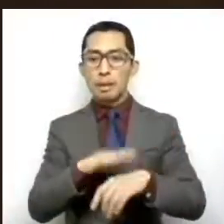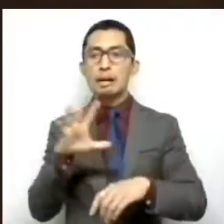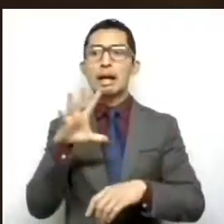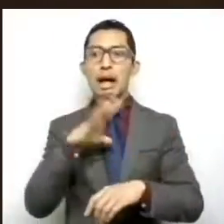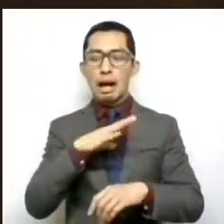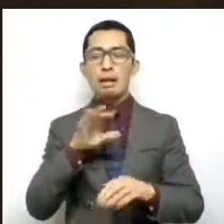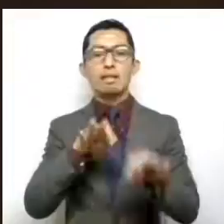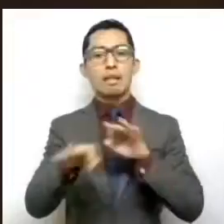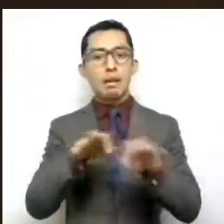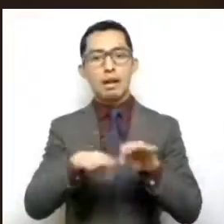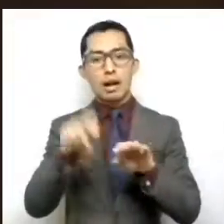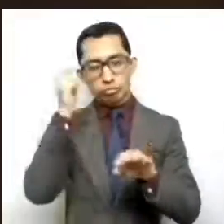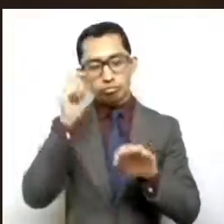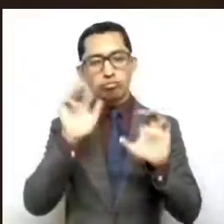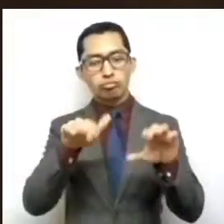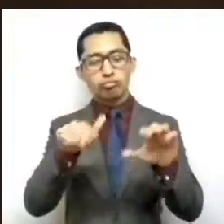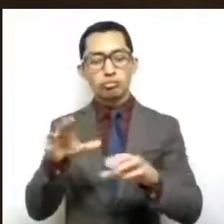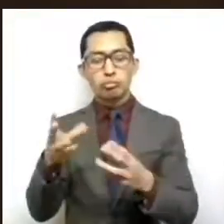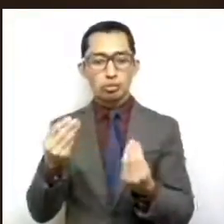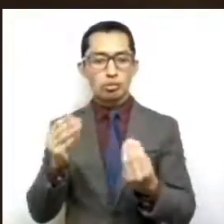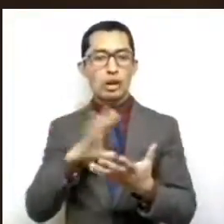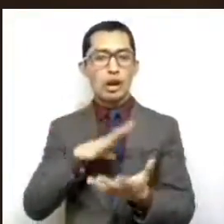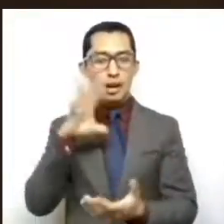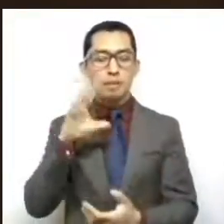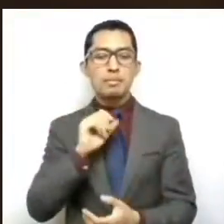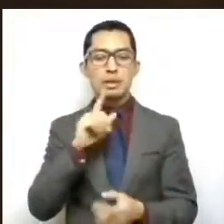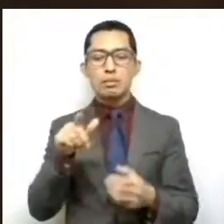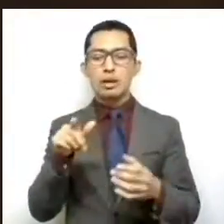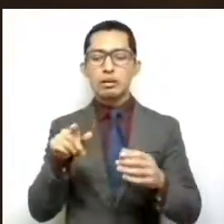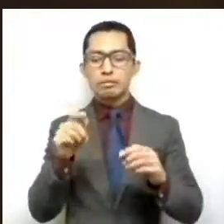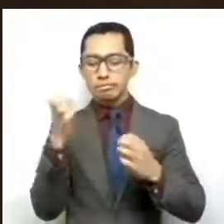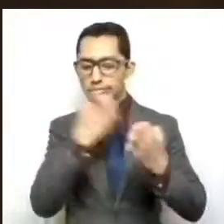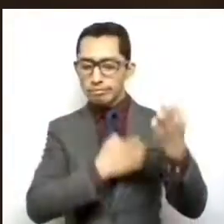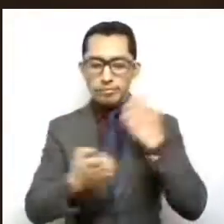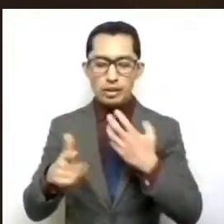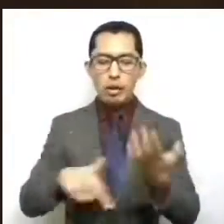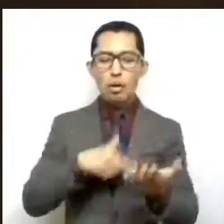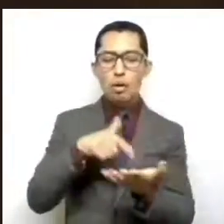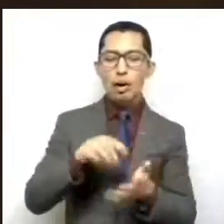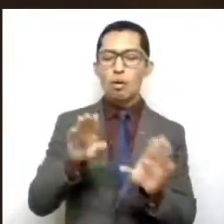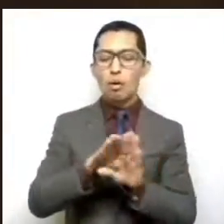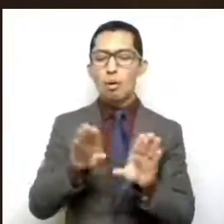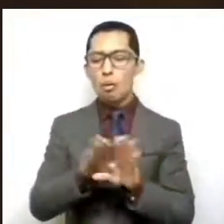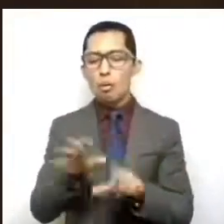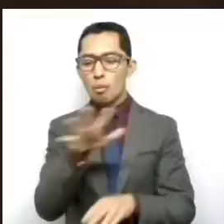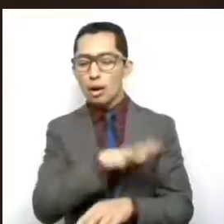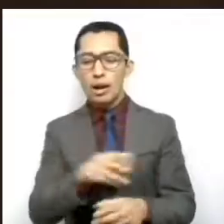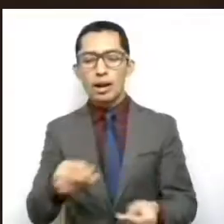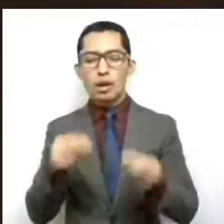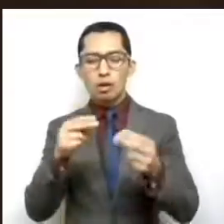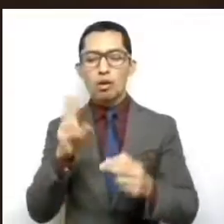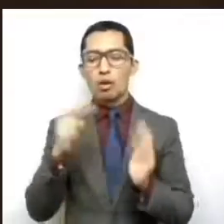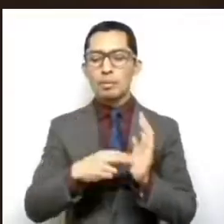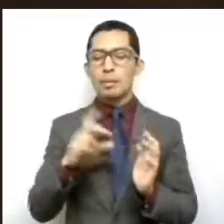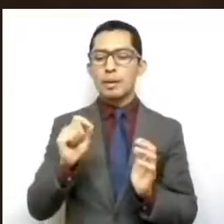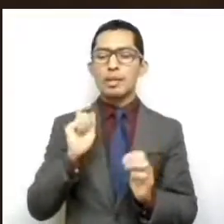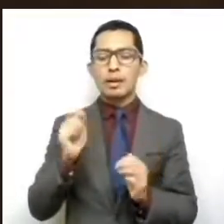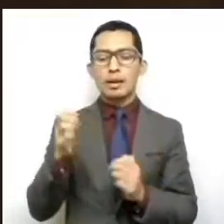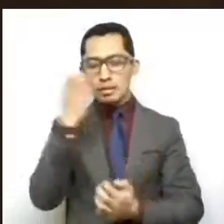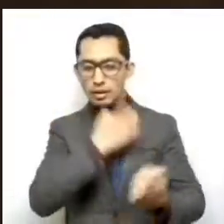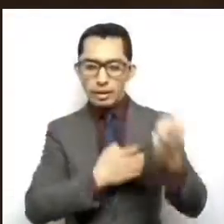A su vez, el estudio sobre la demografía de los negocios 2020 establece un análisis sobre los